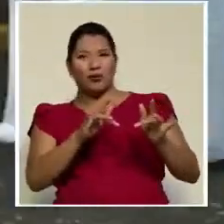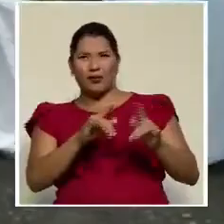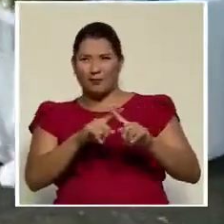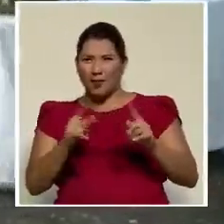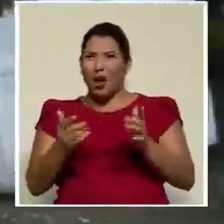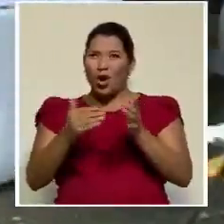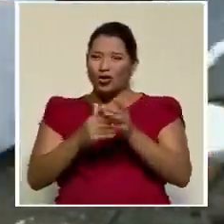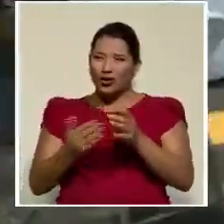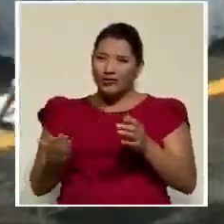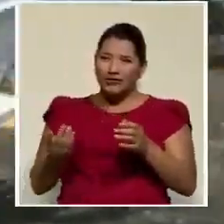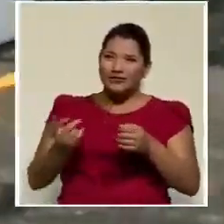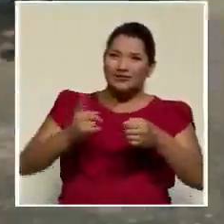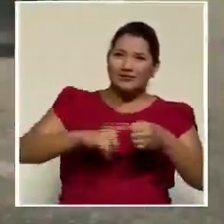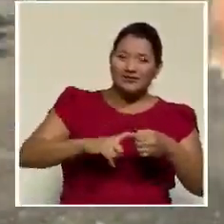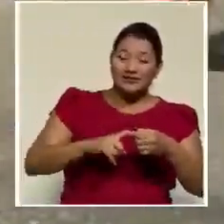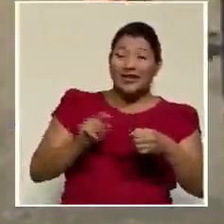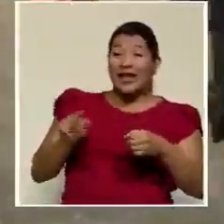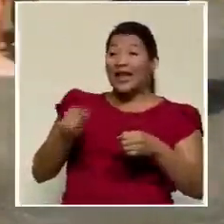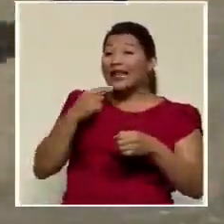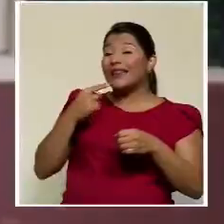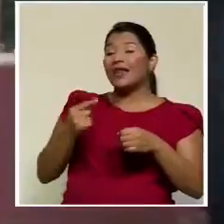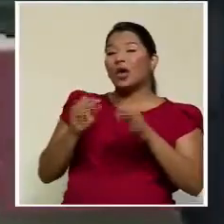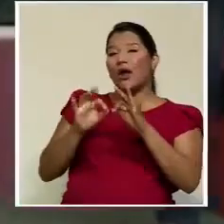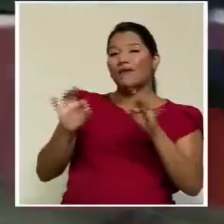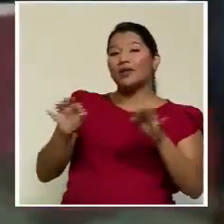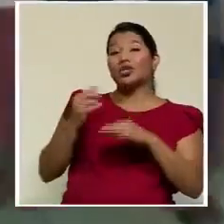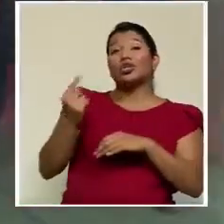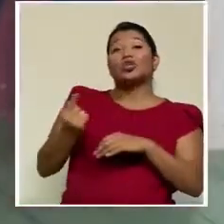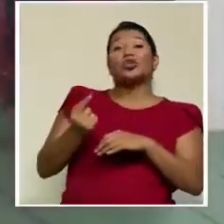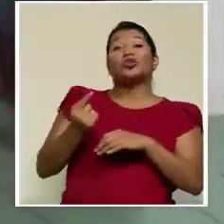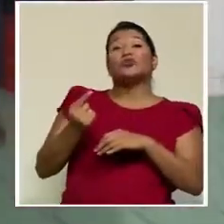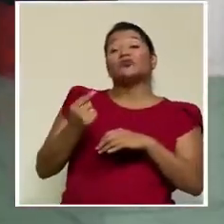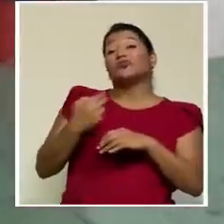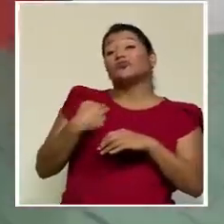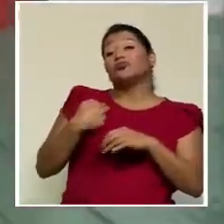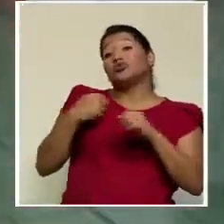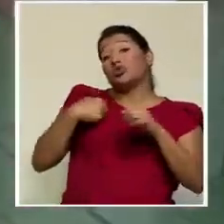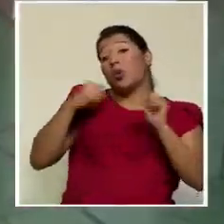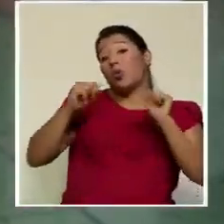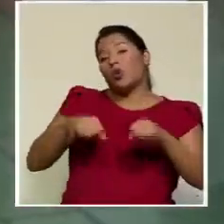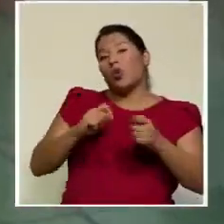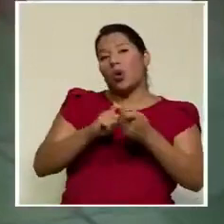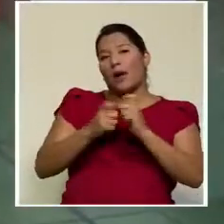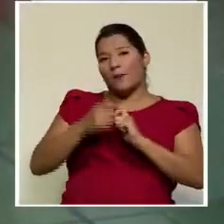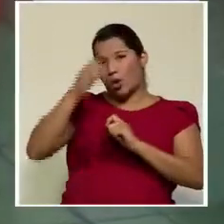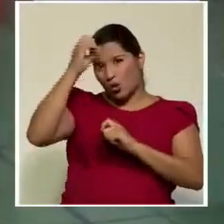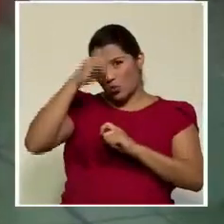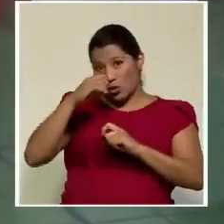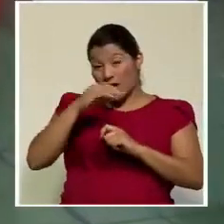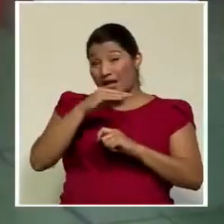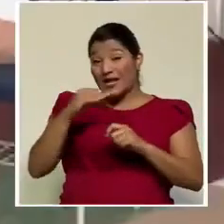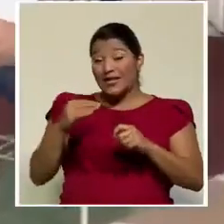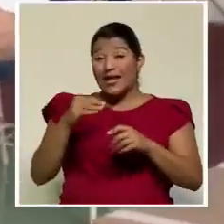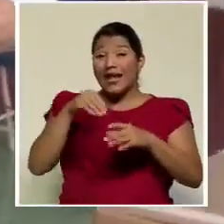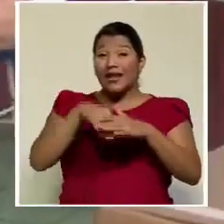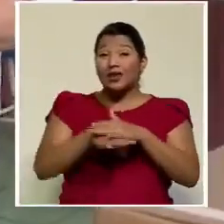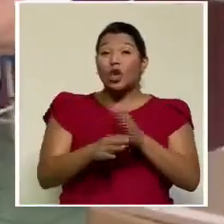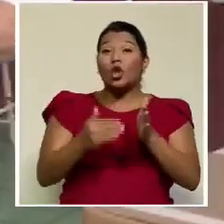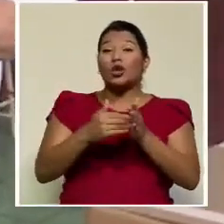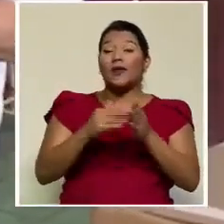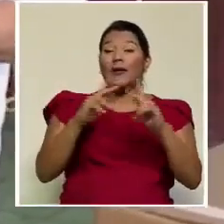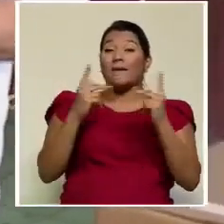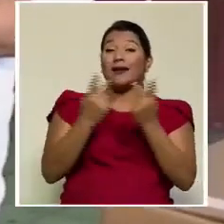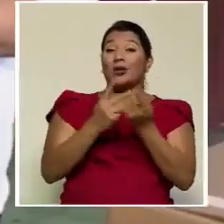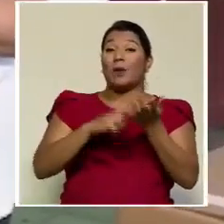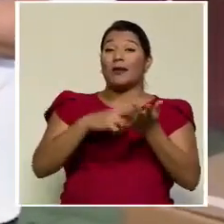Rolando apeló a la frase de que solo los ríos no se devuelven y regresó a Liberación a pelear como